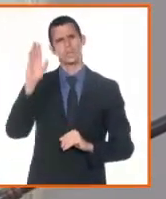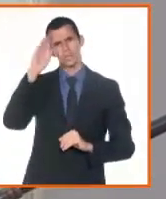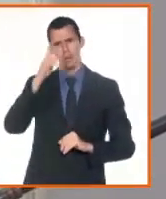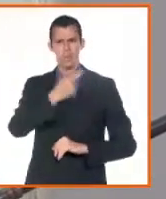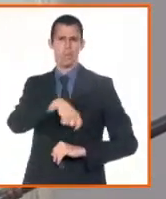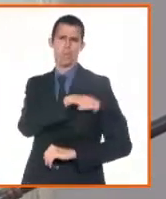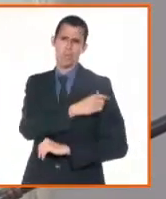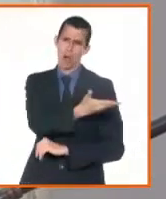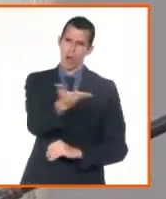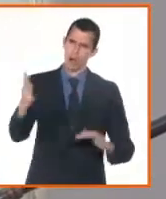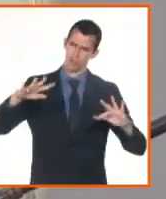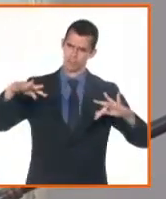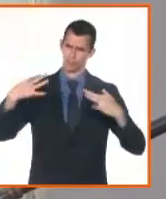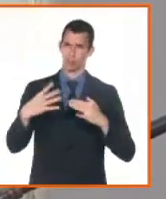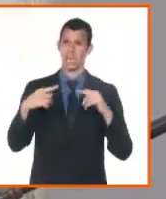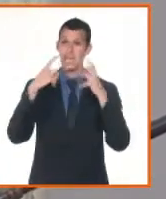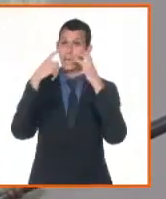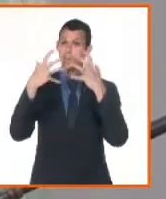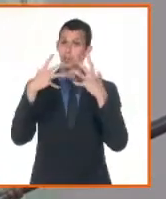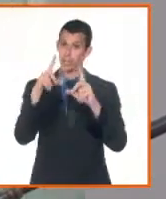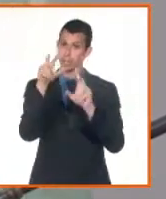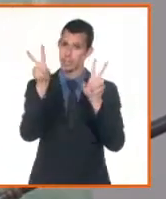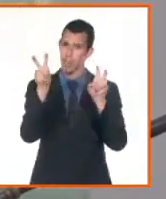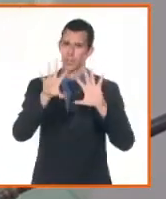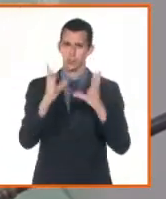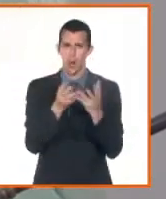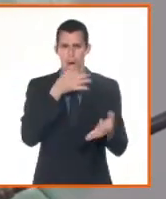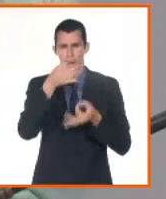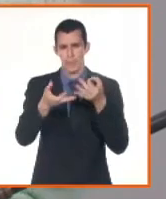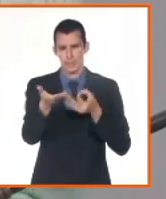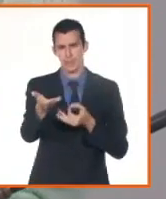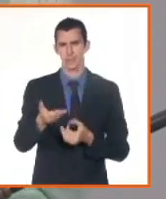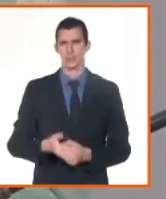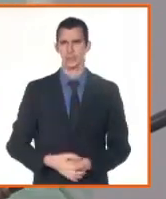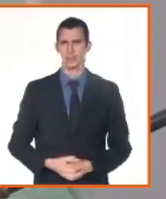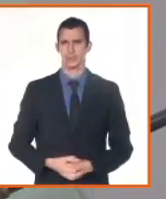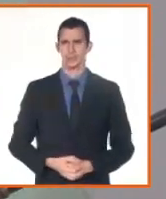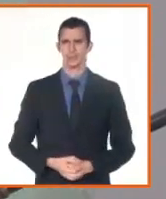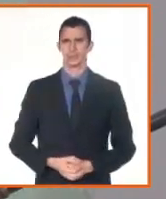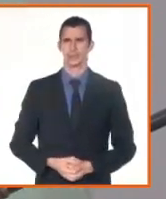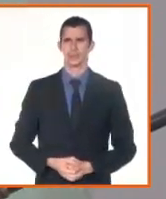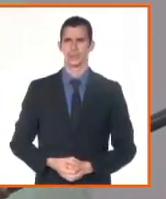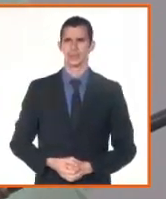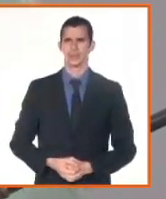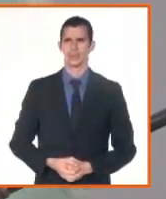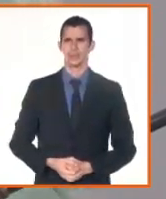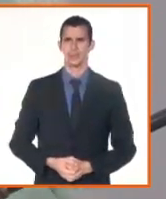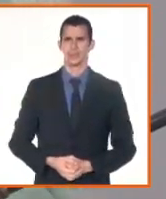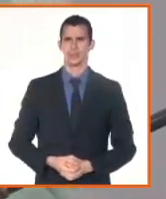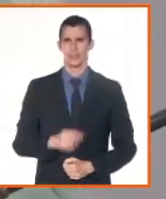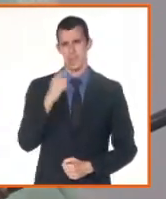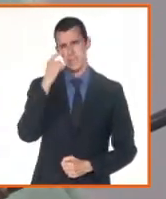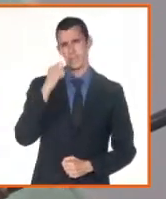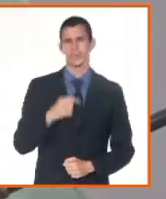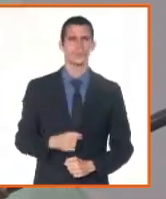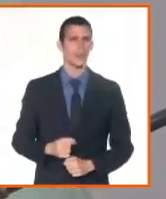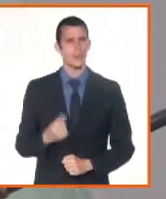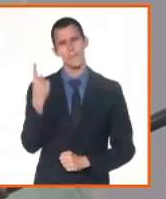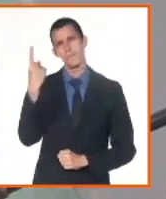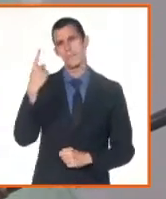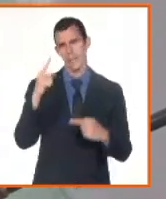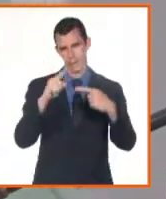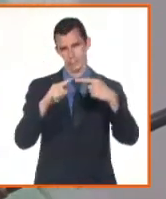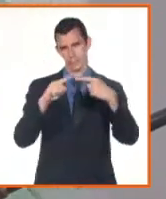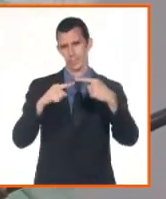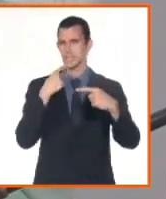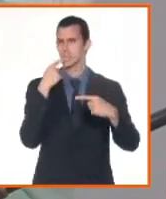Lo primero que tenemos que decir, Randy, es que ya hoy el proceso de informatización y su